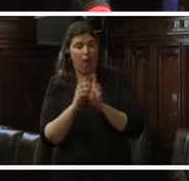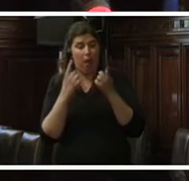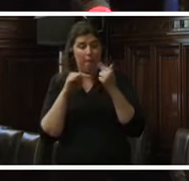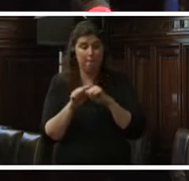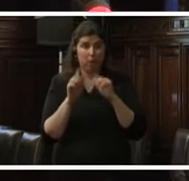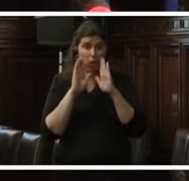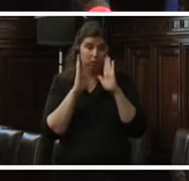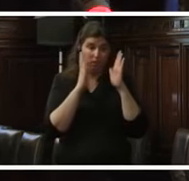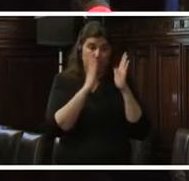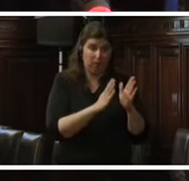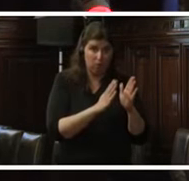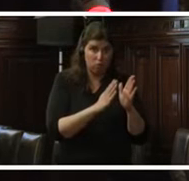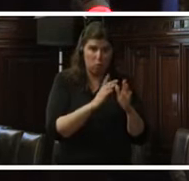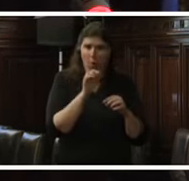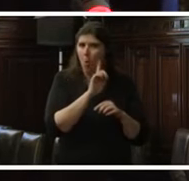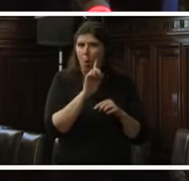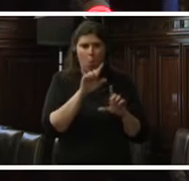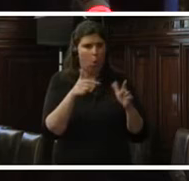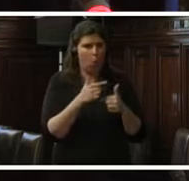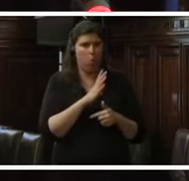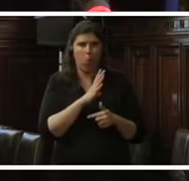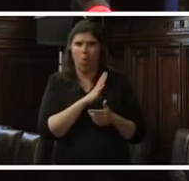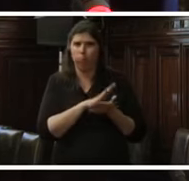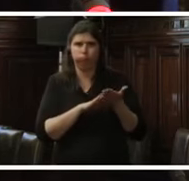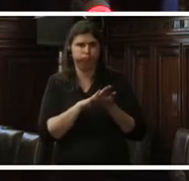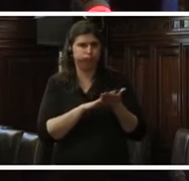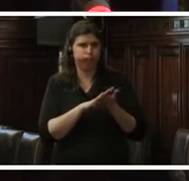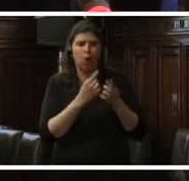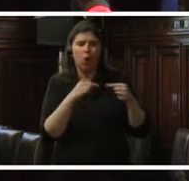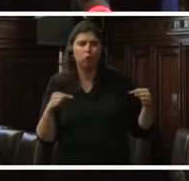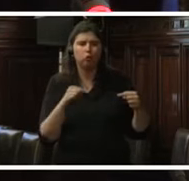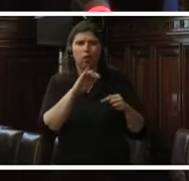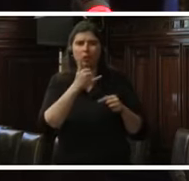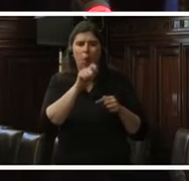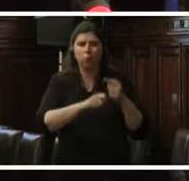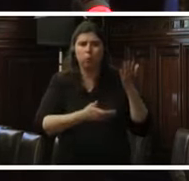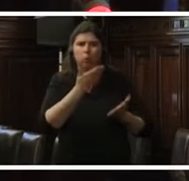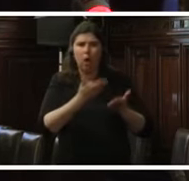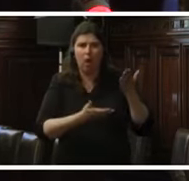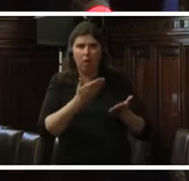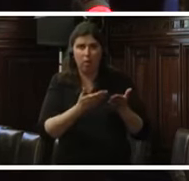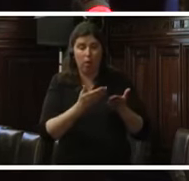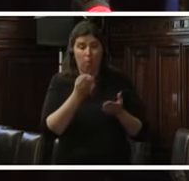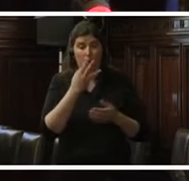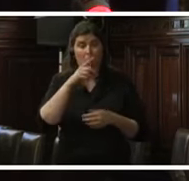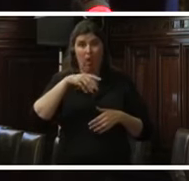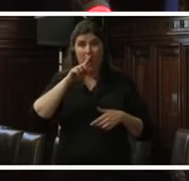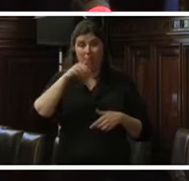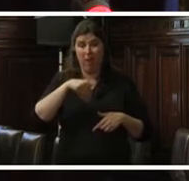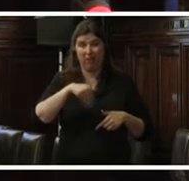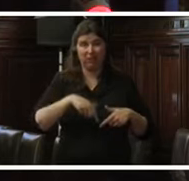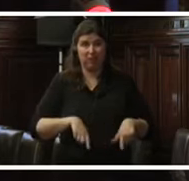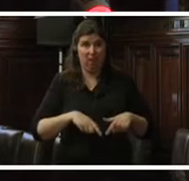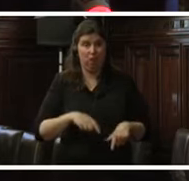caso, en realidad, no hubo cosa juzgada, por una sencilla razón, que el magistrado Vergara Gotelli, de la conformación